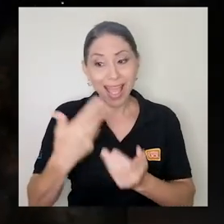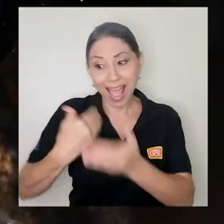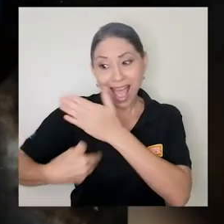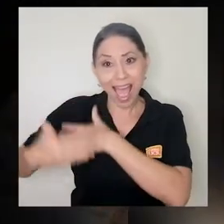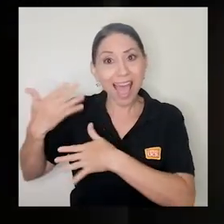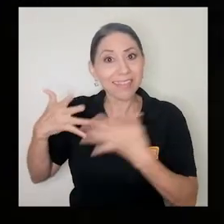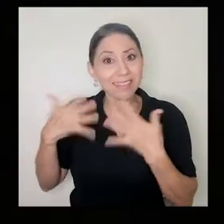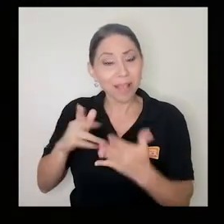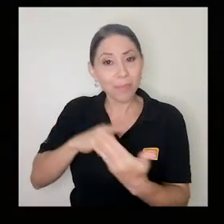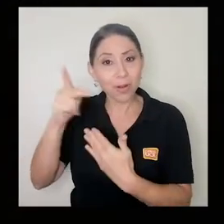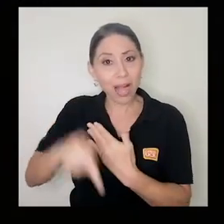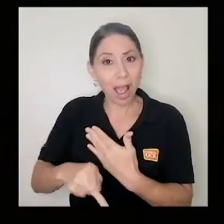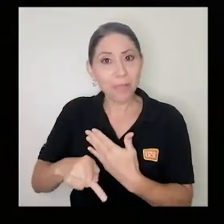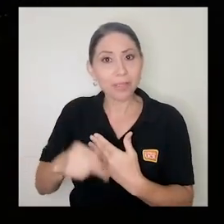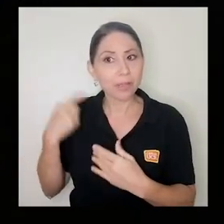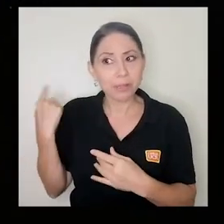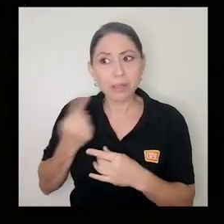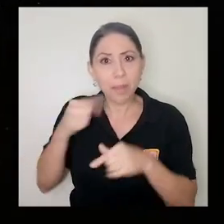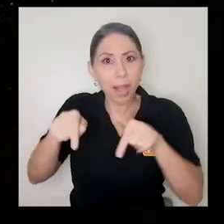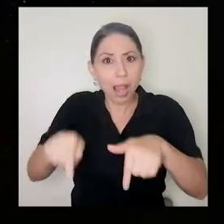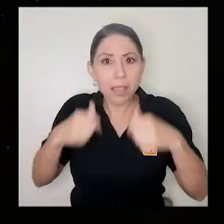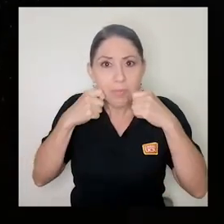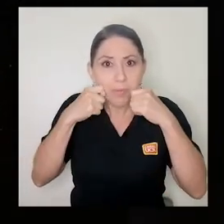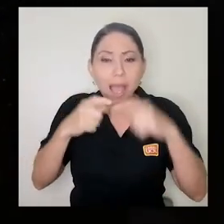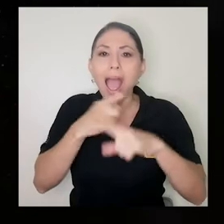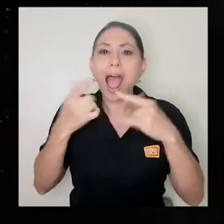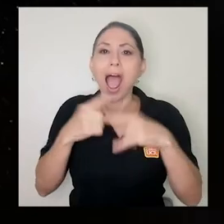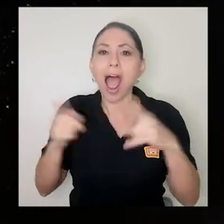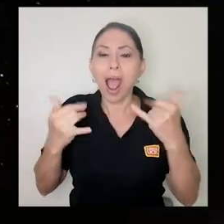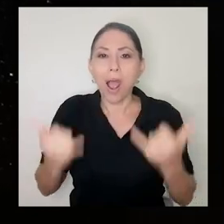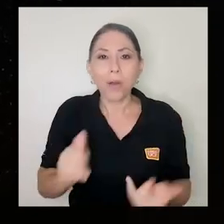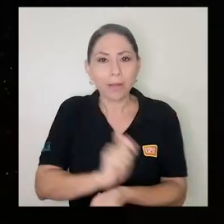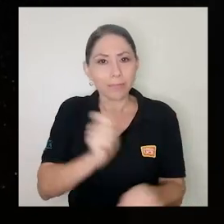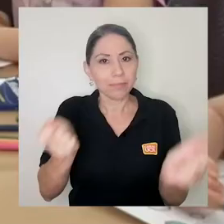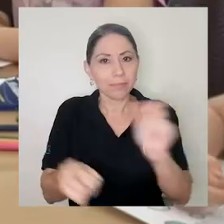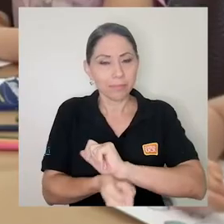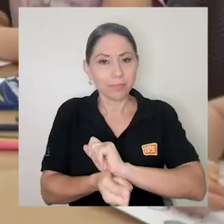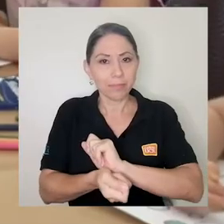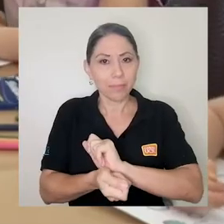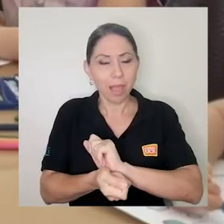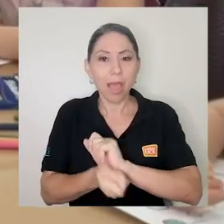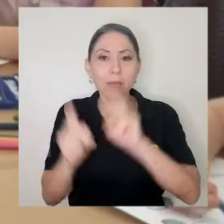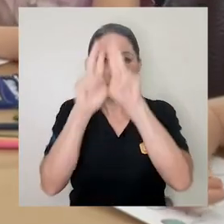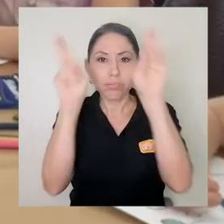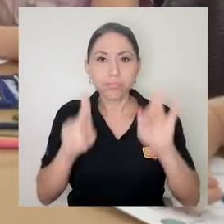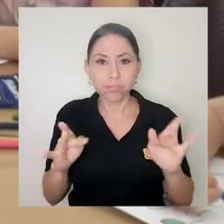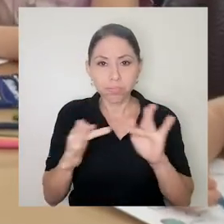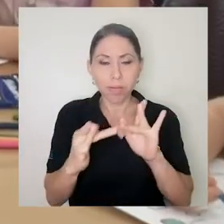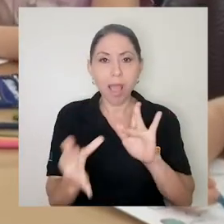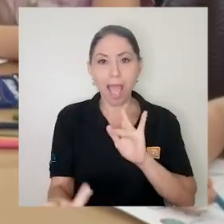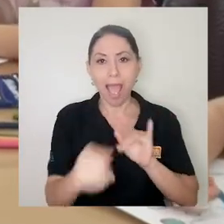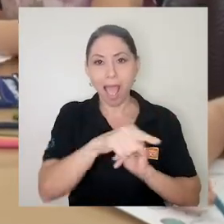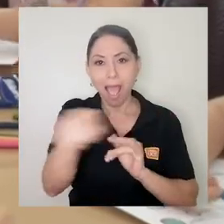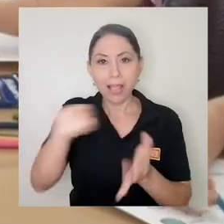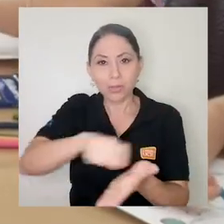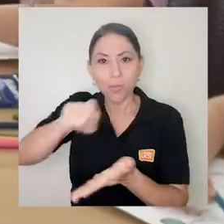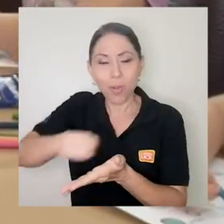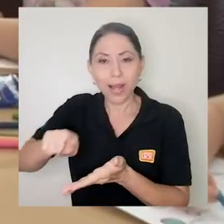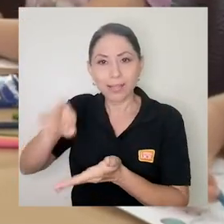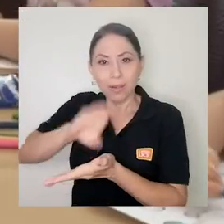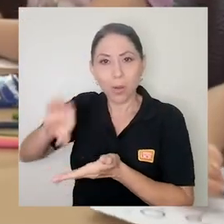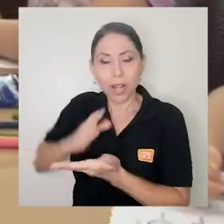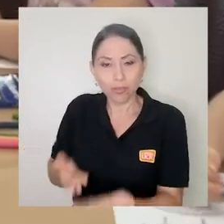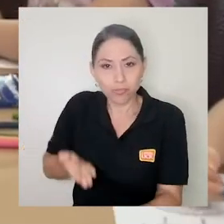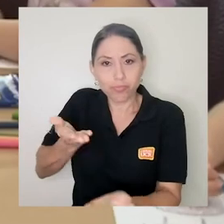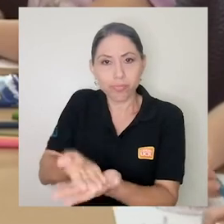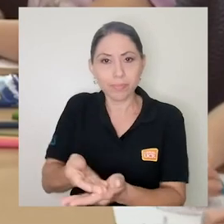para poderlo presentar virtualmente a las escuelas y los colegios el planetario de la UCR también se destaca a